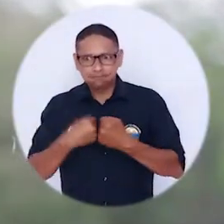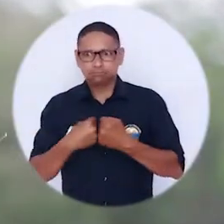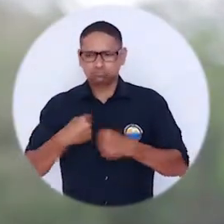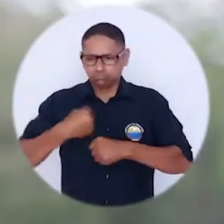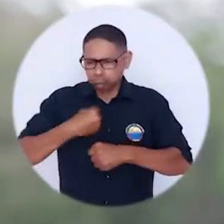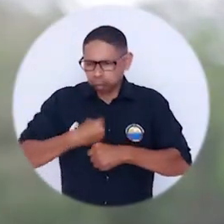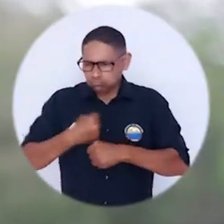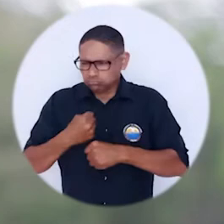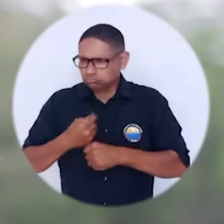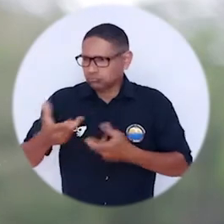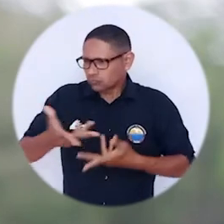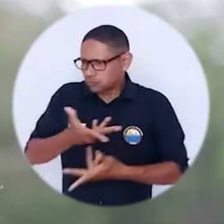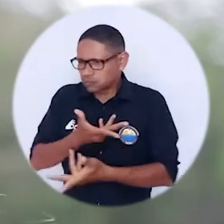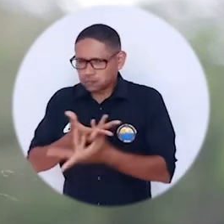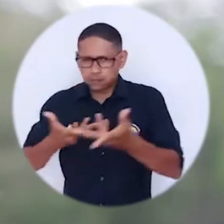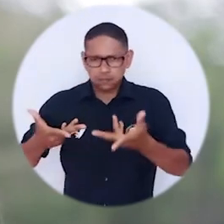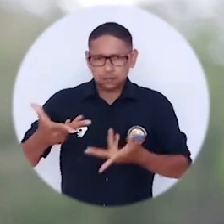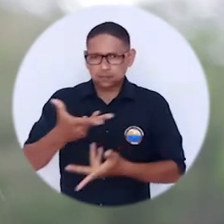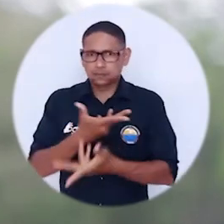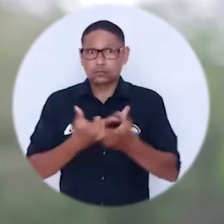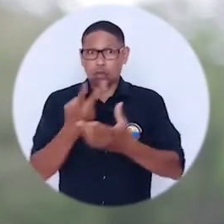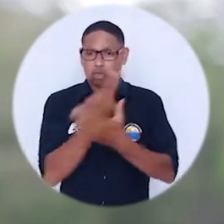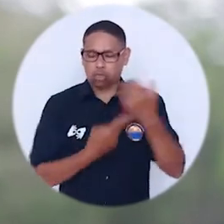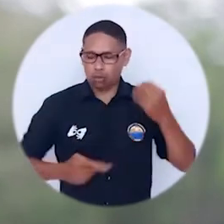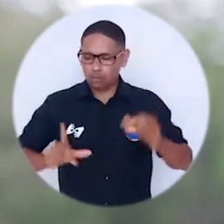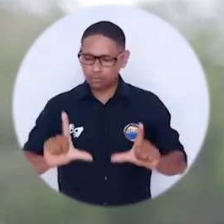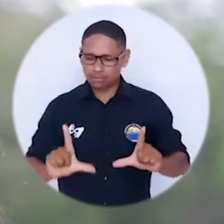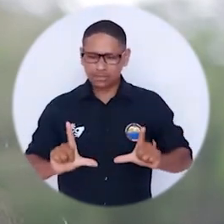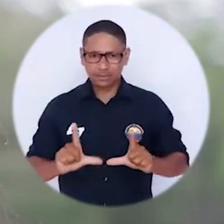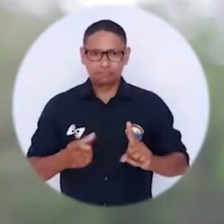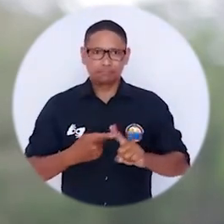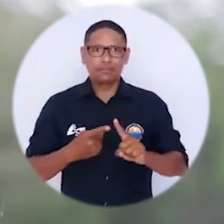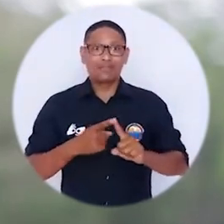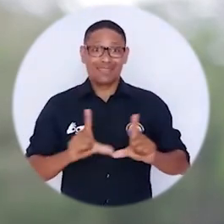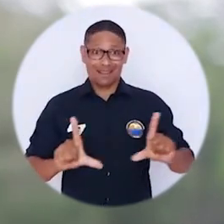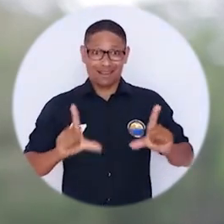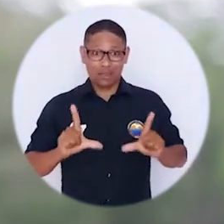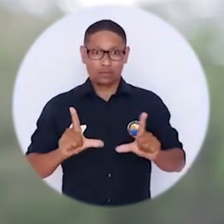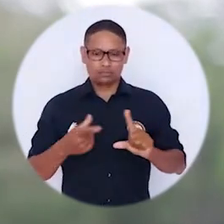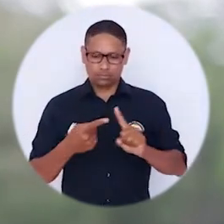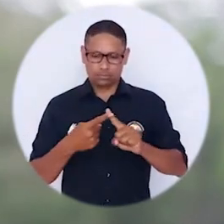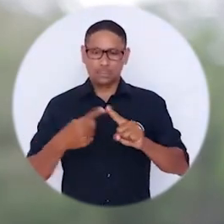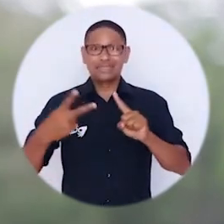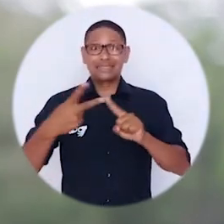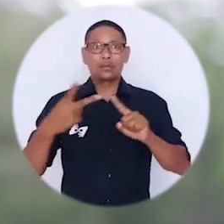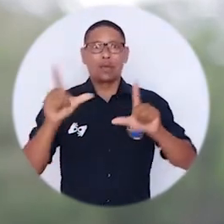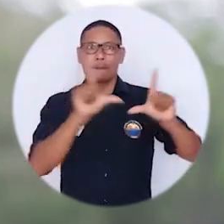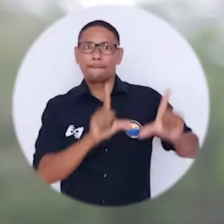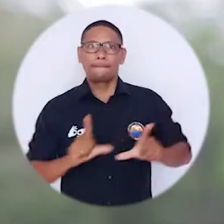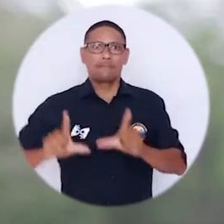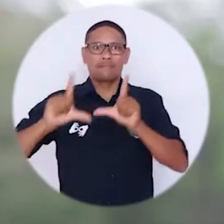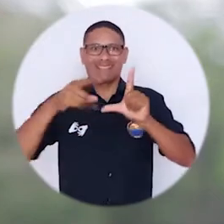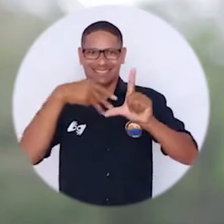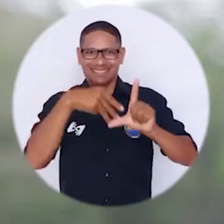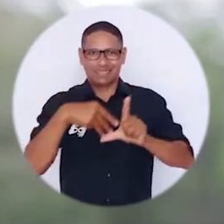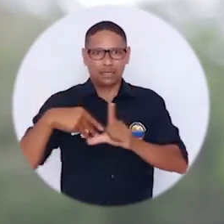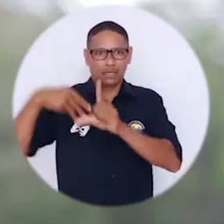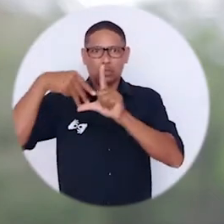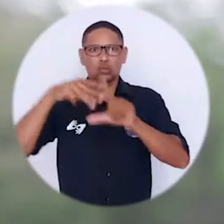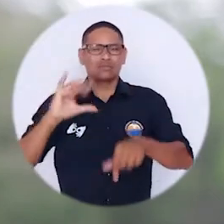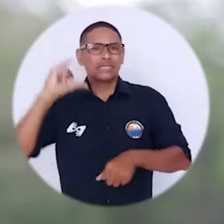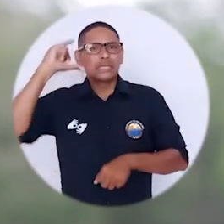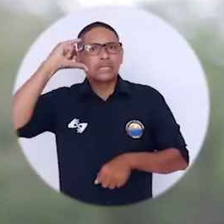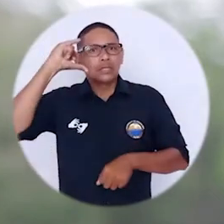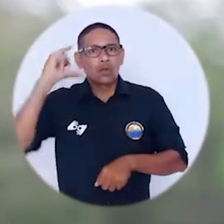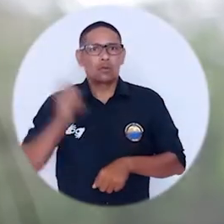generó estas alianzas para los convenios de doble titulación, primero para el pregrado y ahora pues para la maestría de psicología